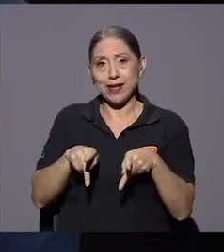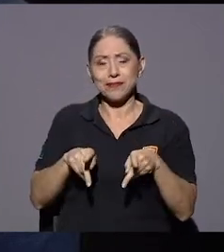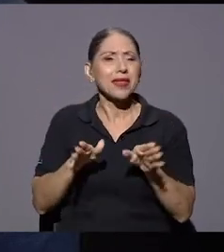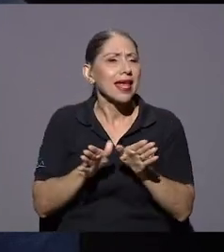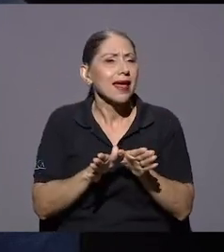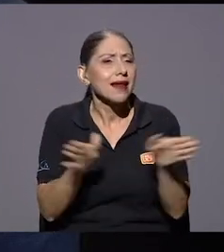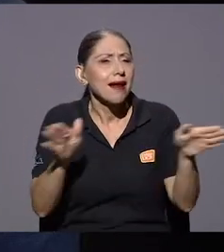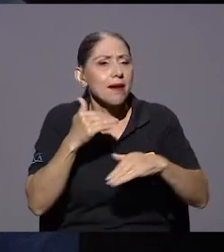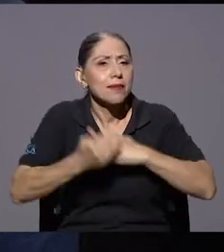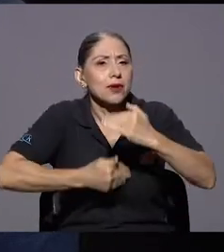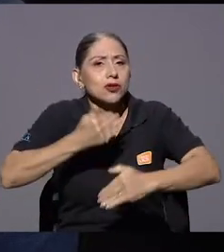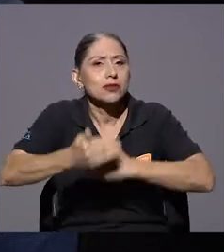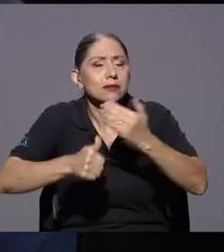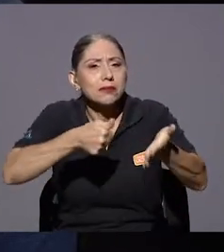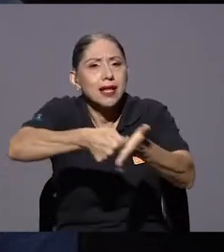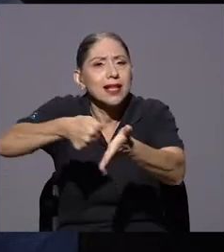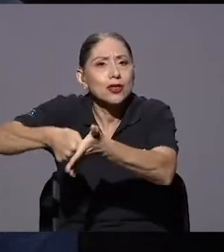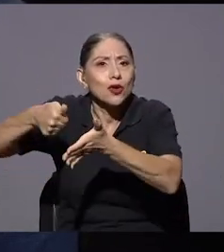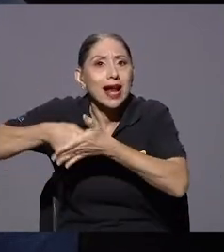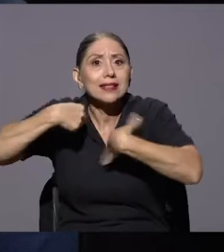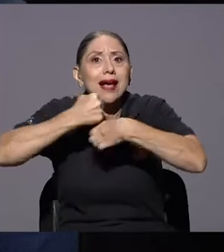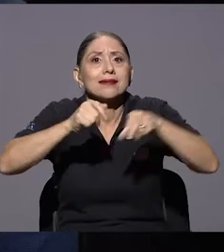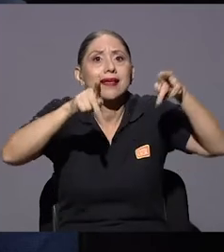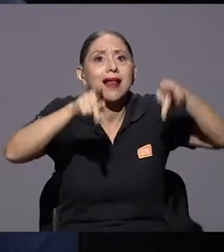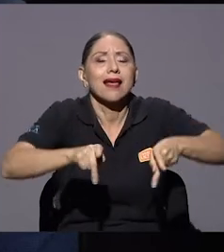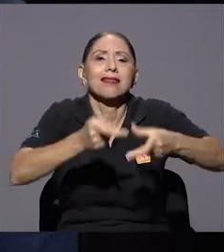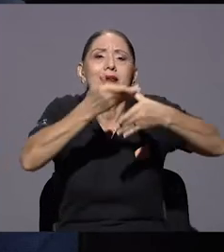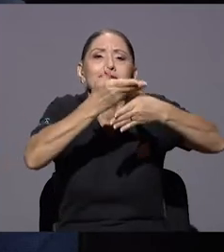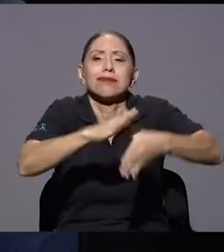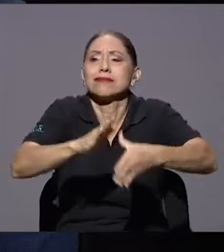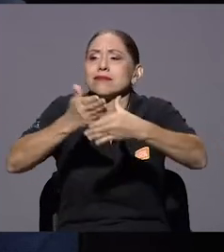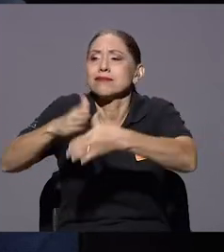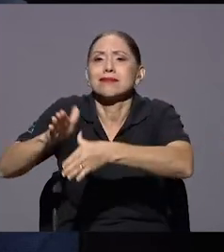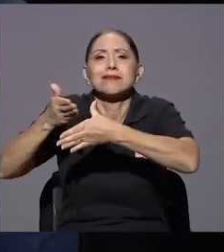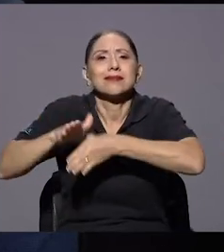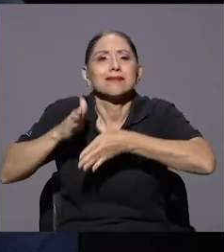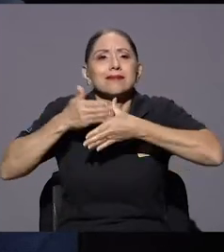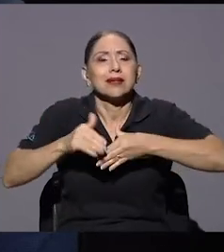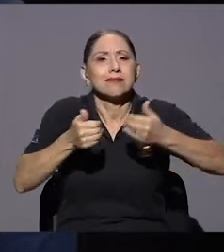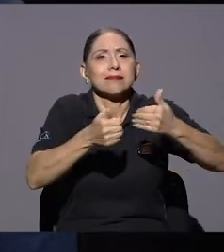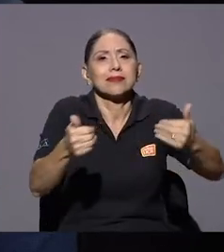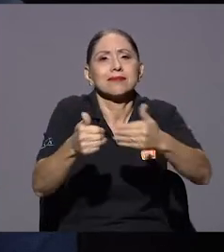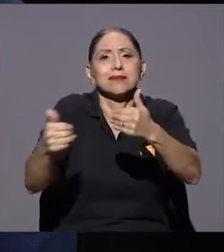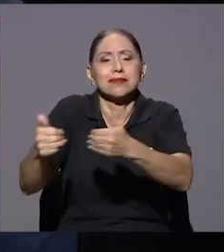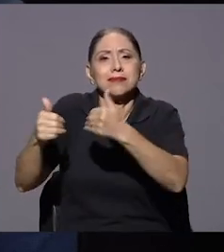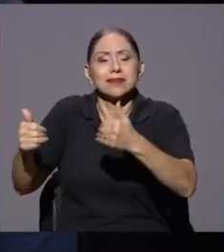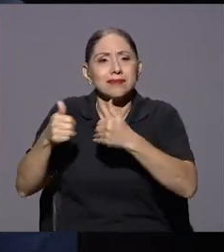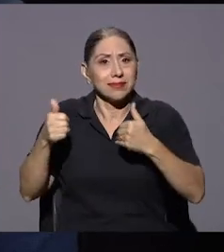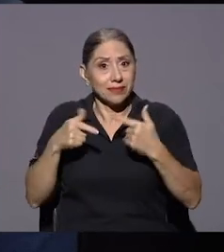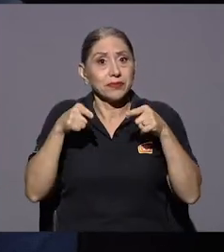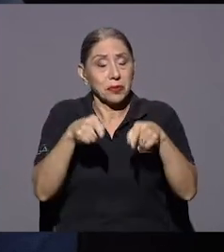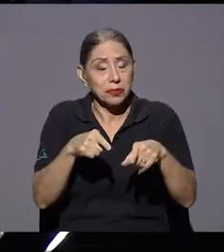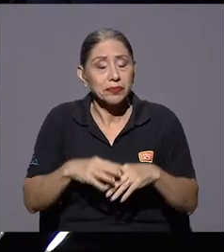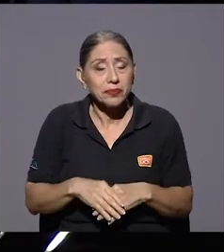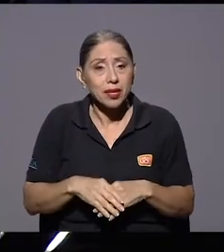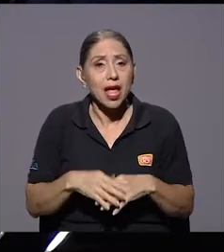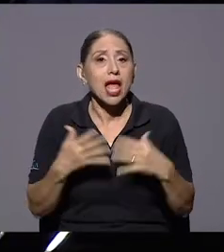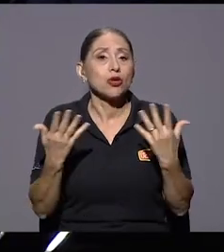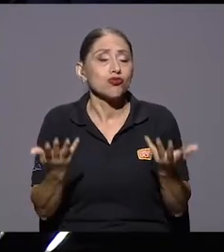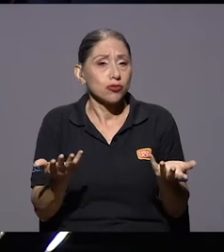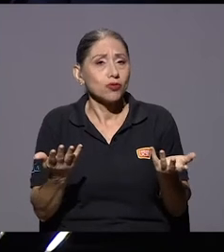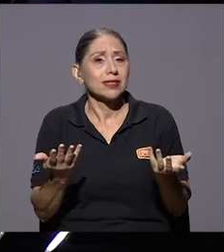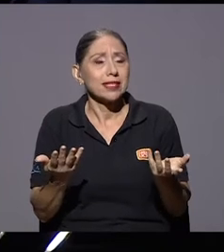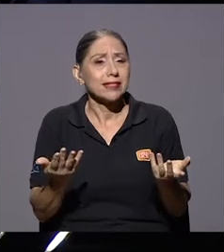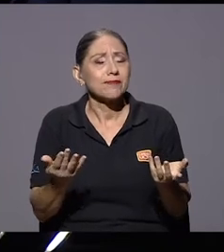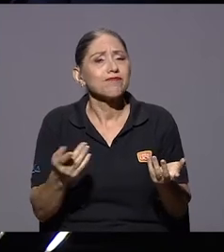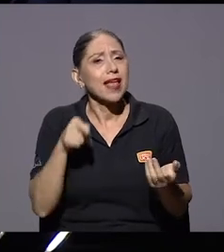electorales son procesos que polarizan ¿no? o sea hay temas específicos que polarizan pero en general son procesos que polarizan entonces se